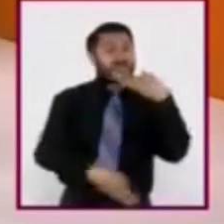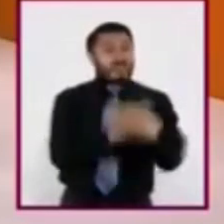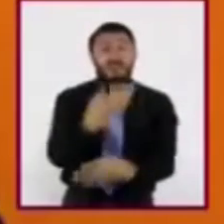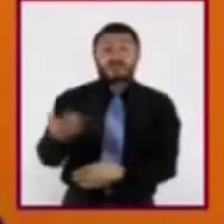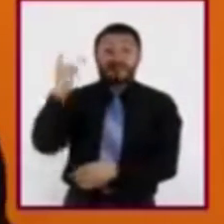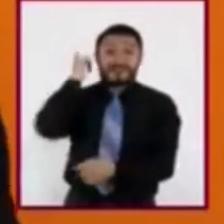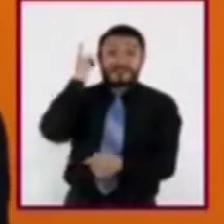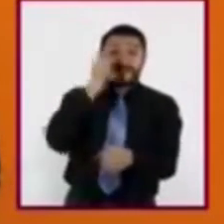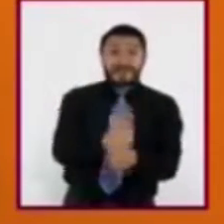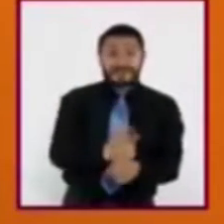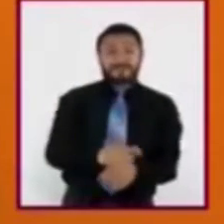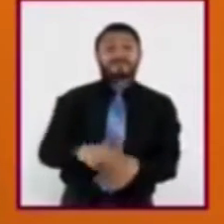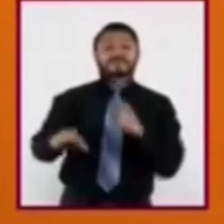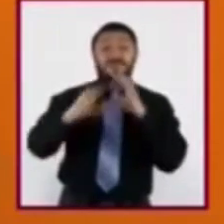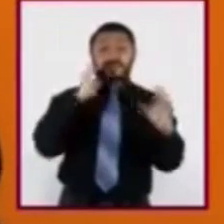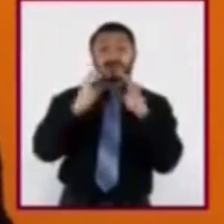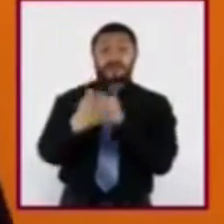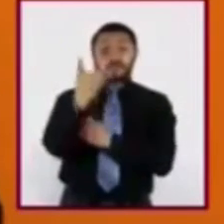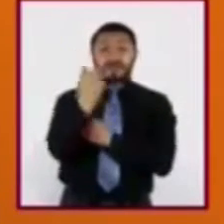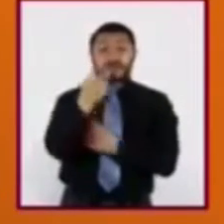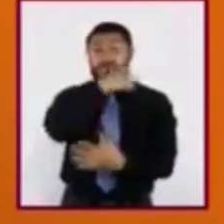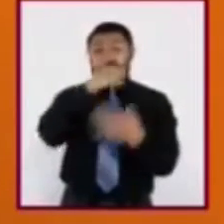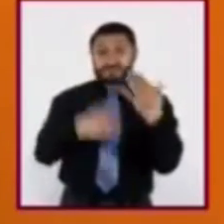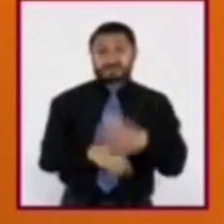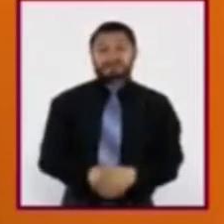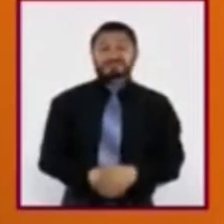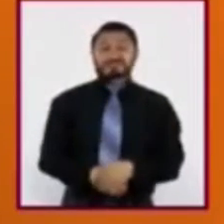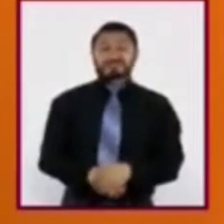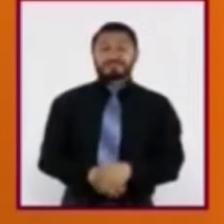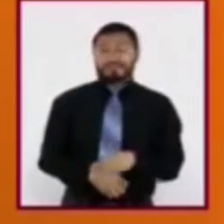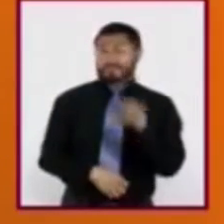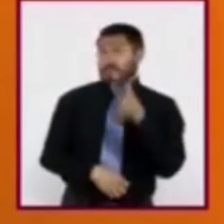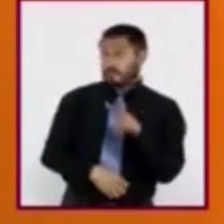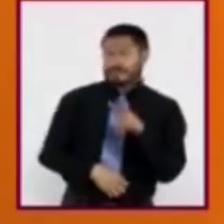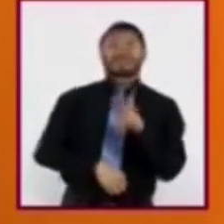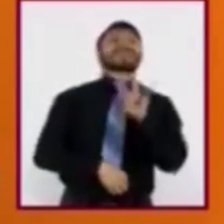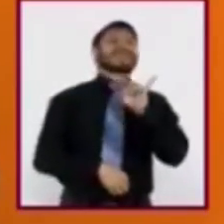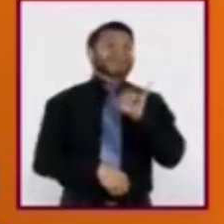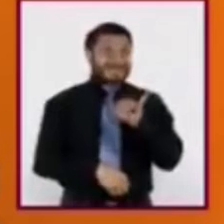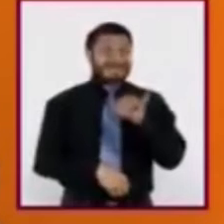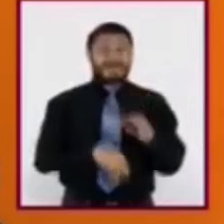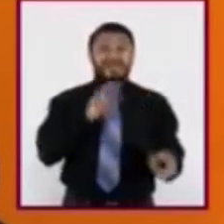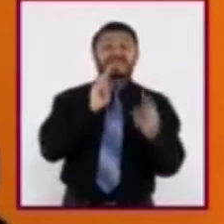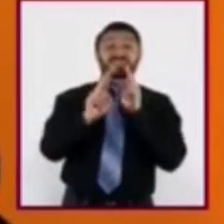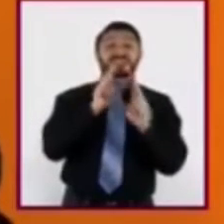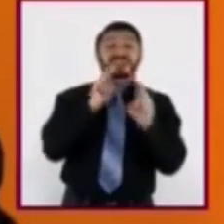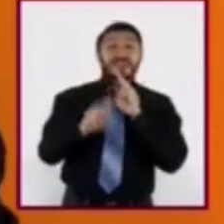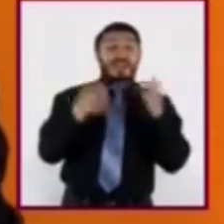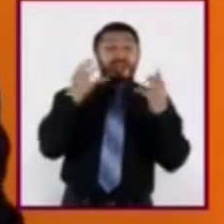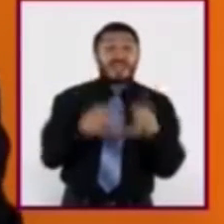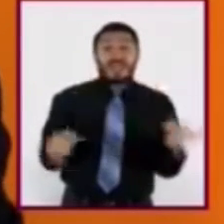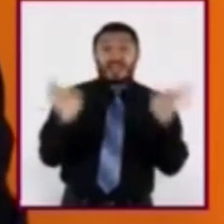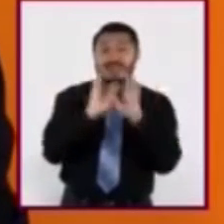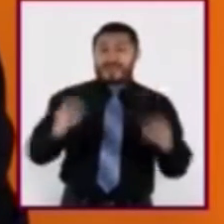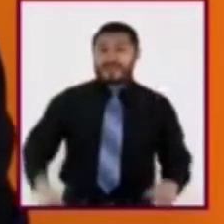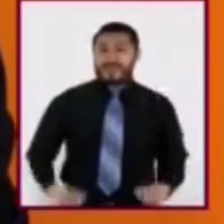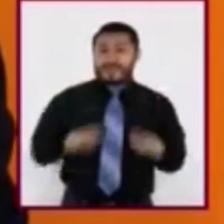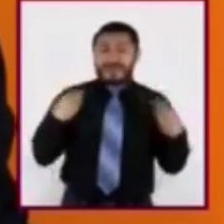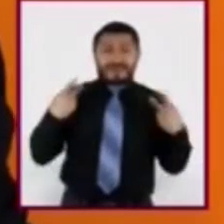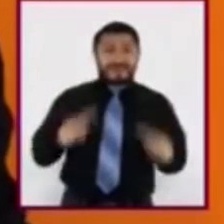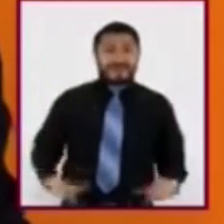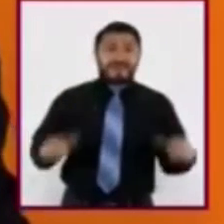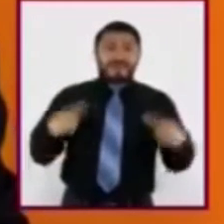medios de comunicación. Así es, Leslie. Las noticias son parte fundamental de la vida humana. Leer,